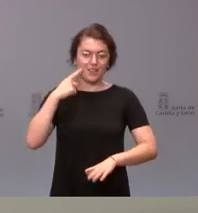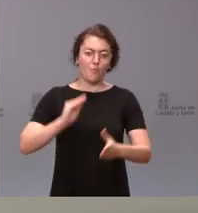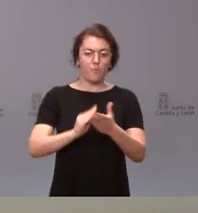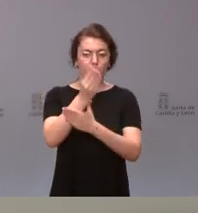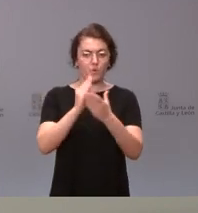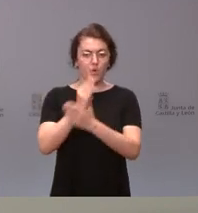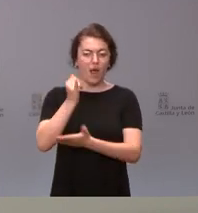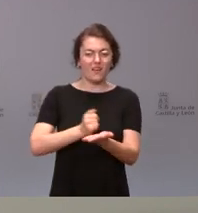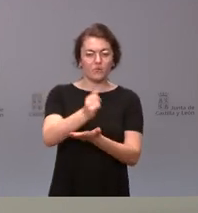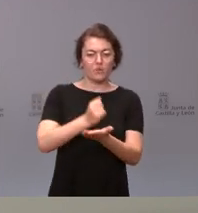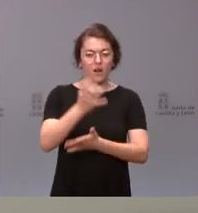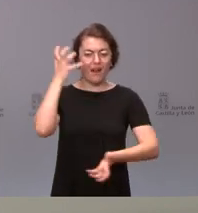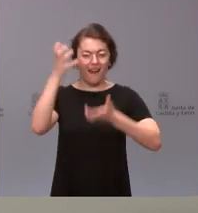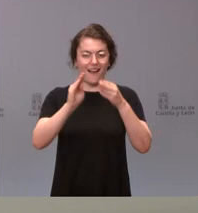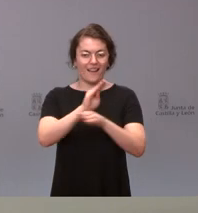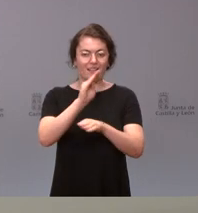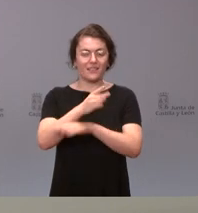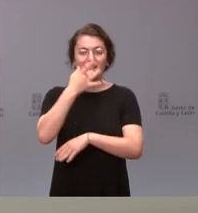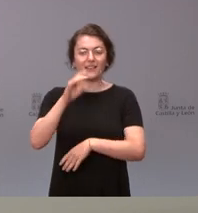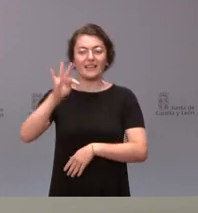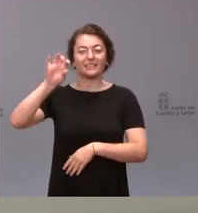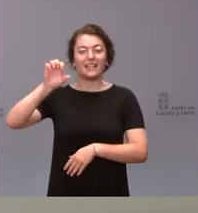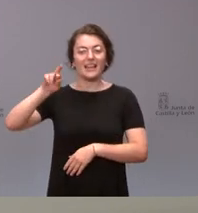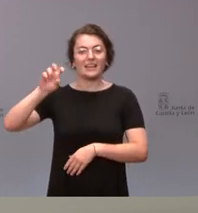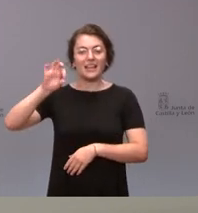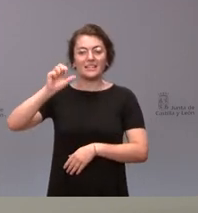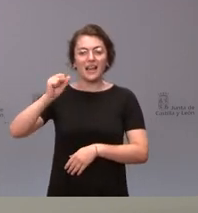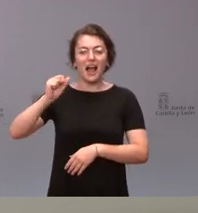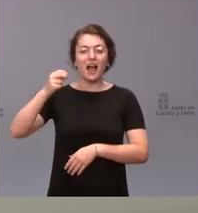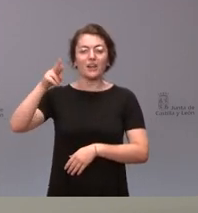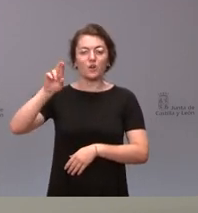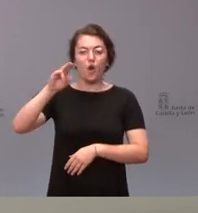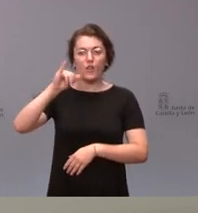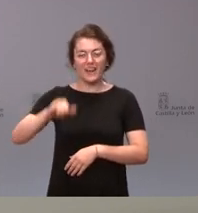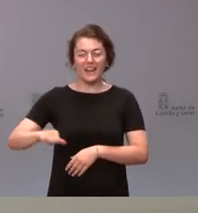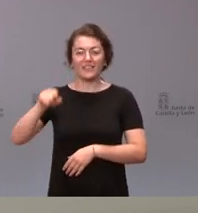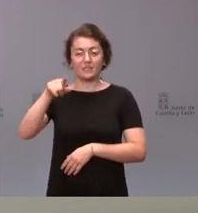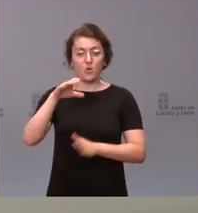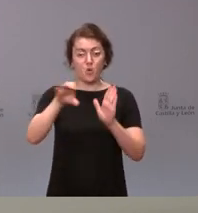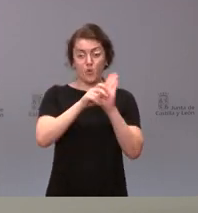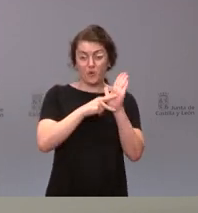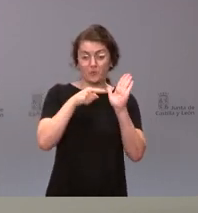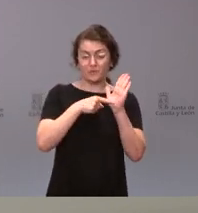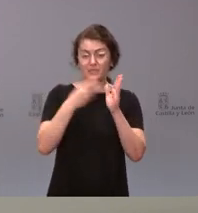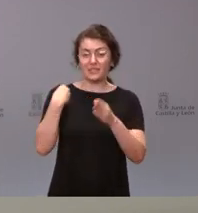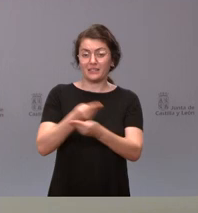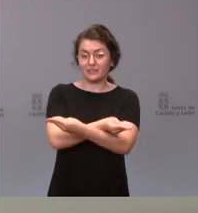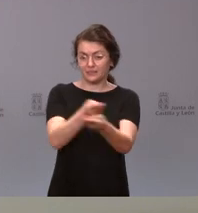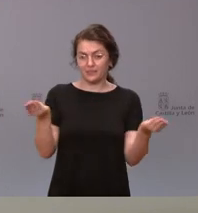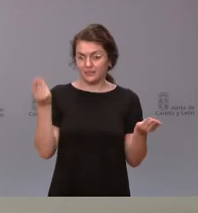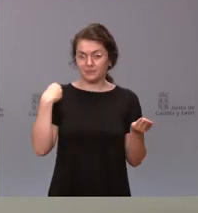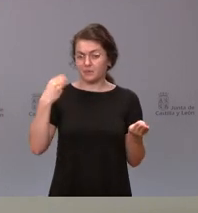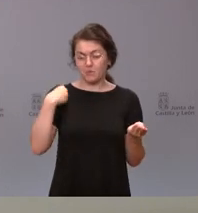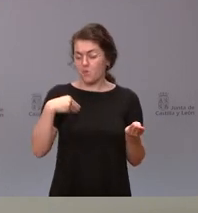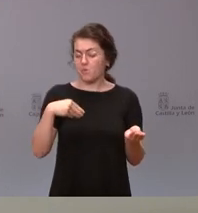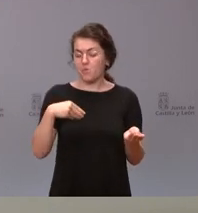Estamos hablando de Teresa Rodríguez Vidal. Su currículum lo tienen ustedes también por la vía habitual y,